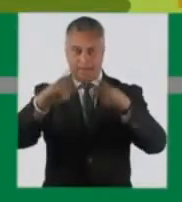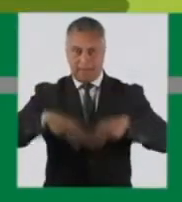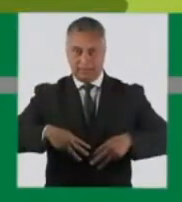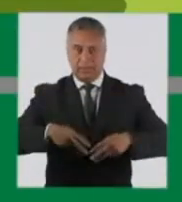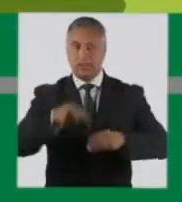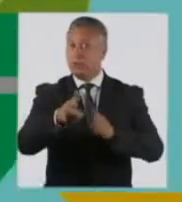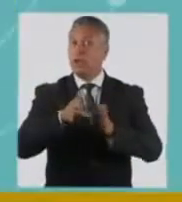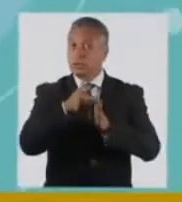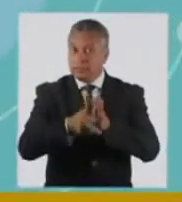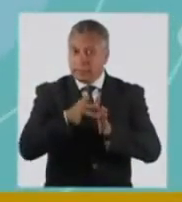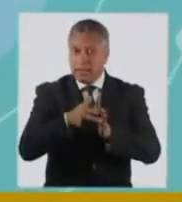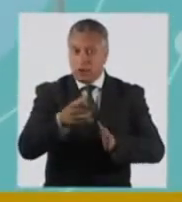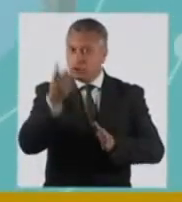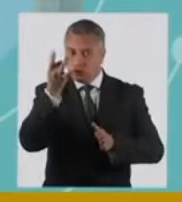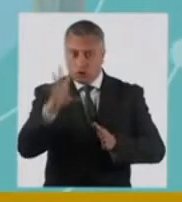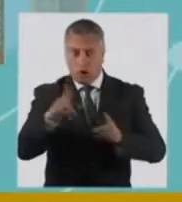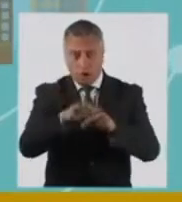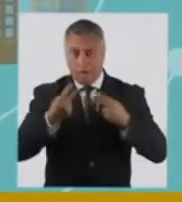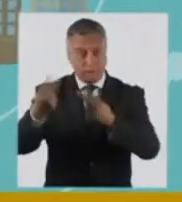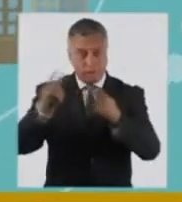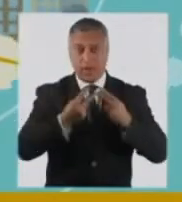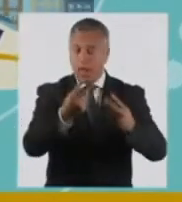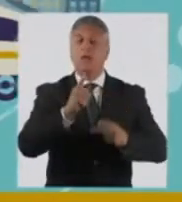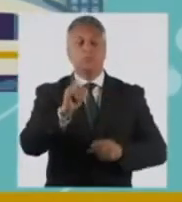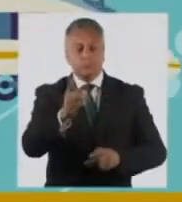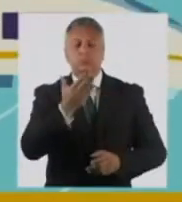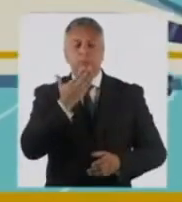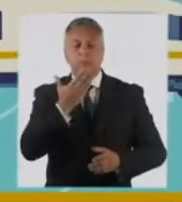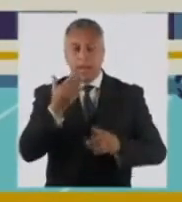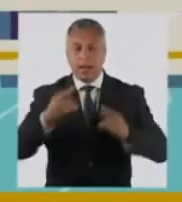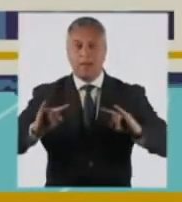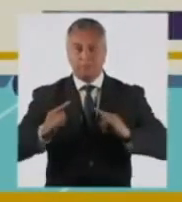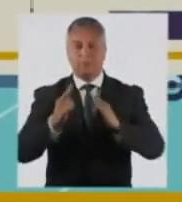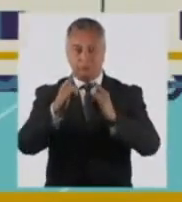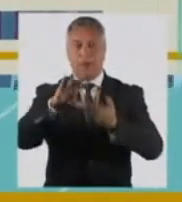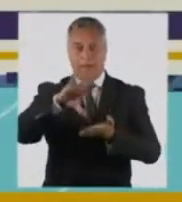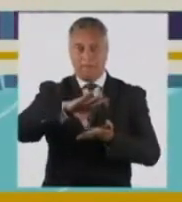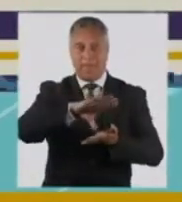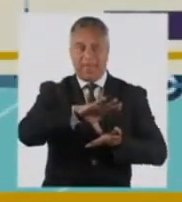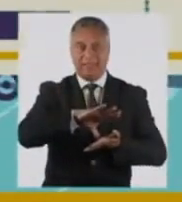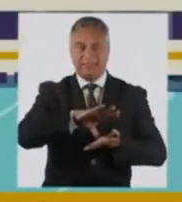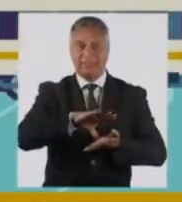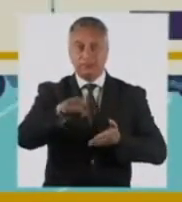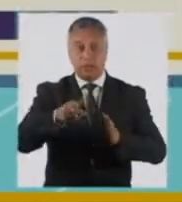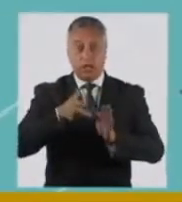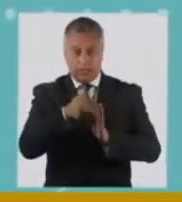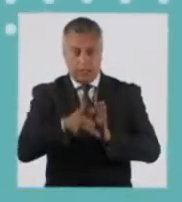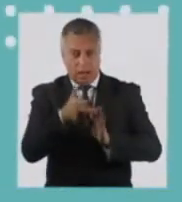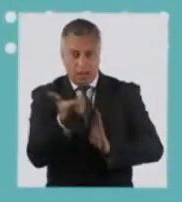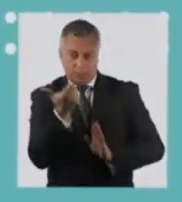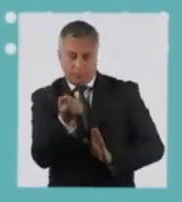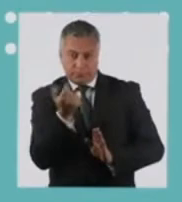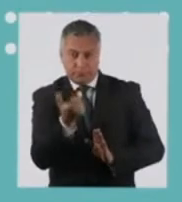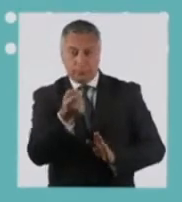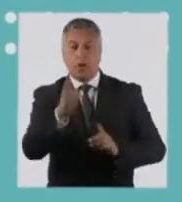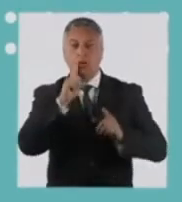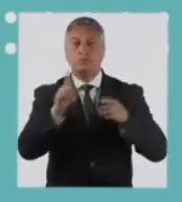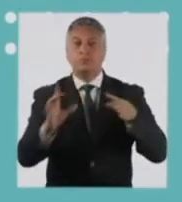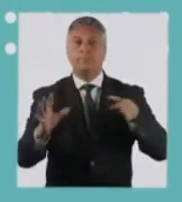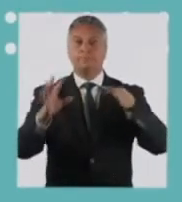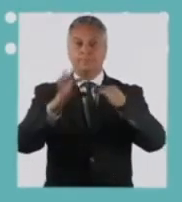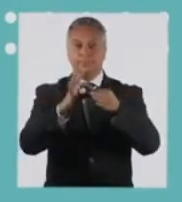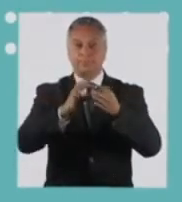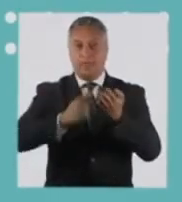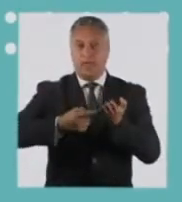Monta-Magallanes. Los trenes no solo producen viajes, además construyen países. El tren de alta velocidad